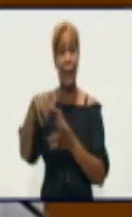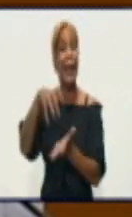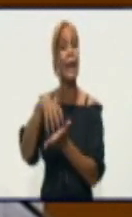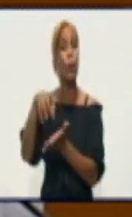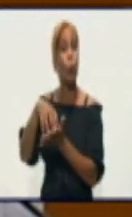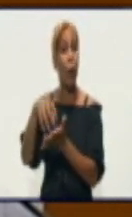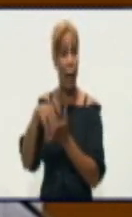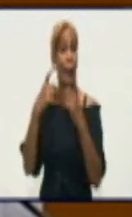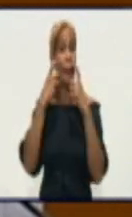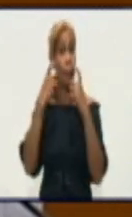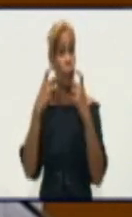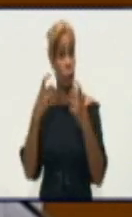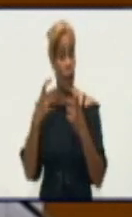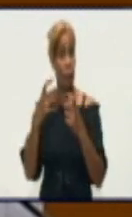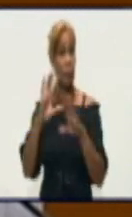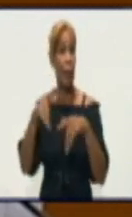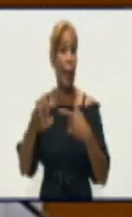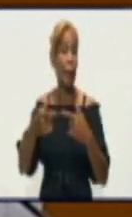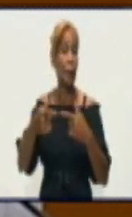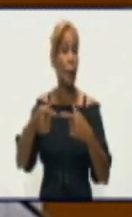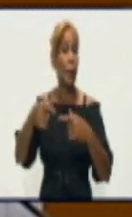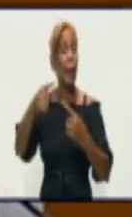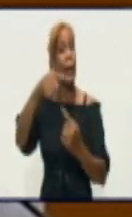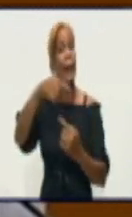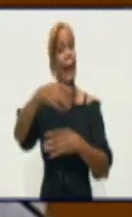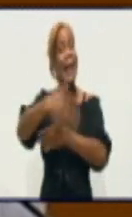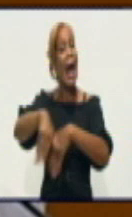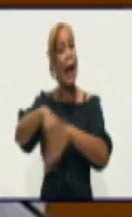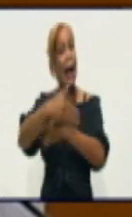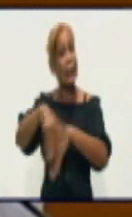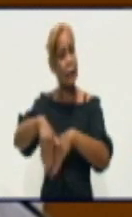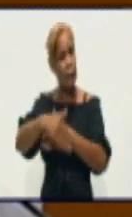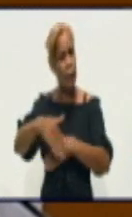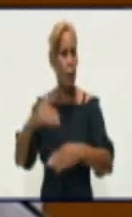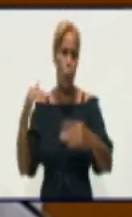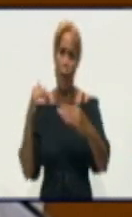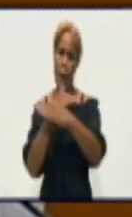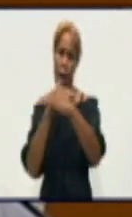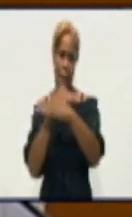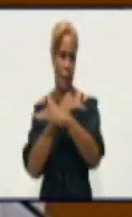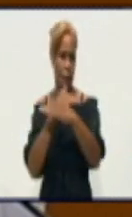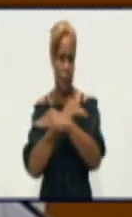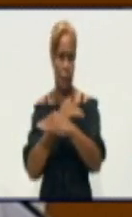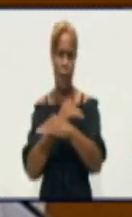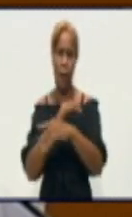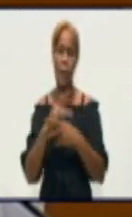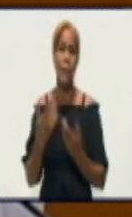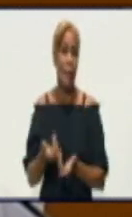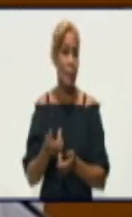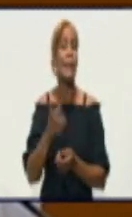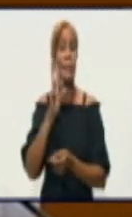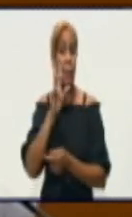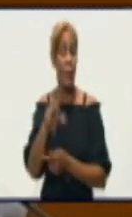con las vías en buen estado, con características favorables, sin limitantes de visibilidad.